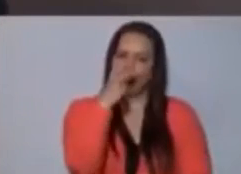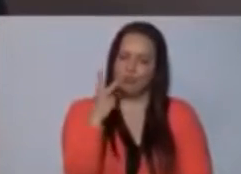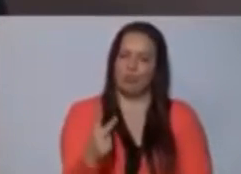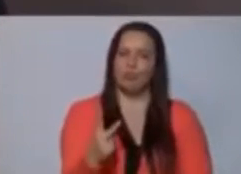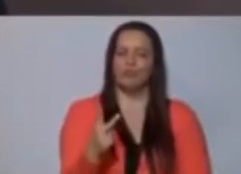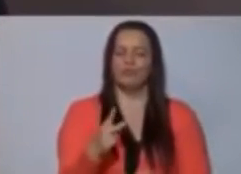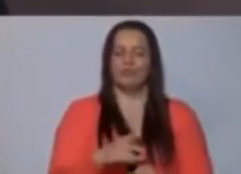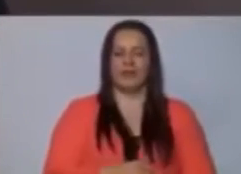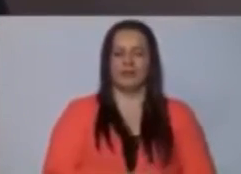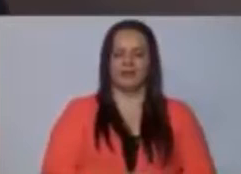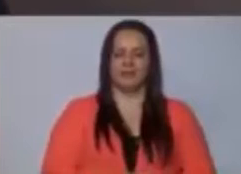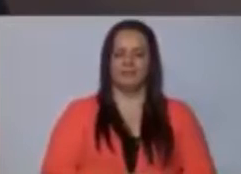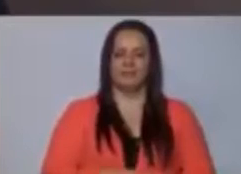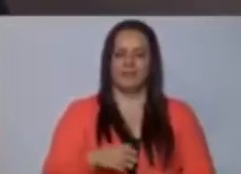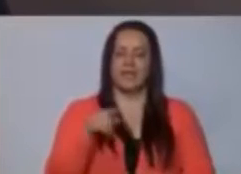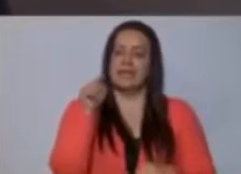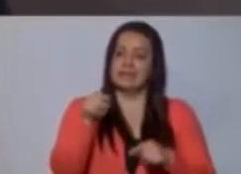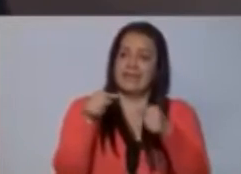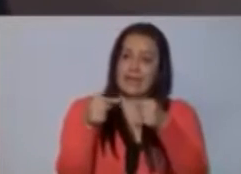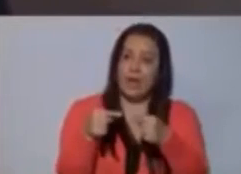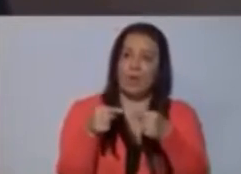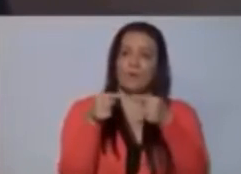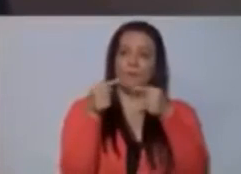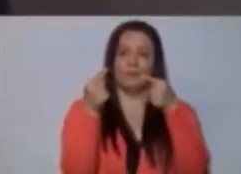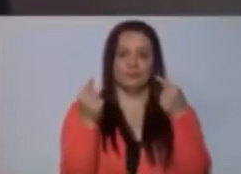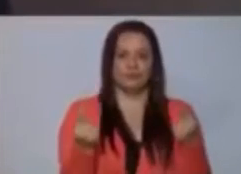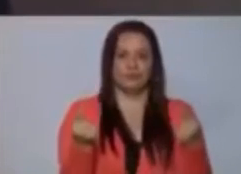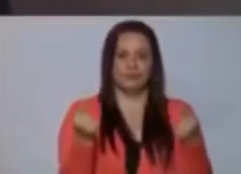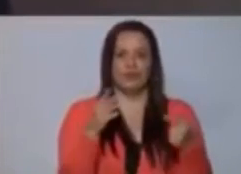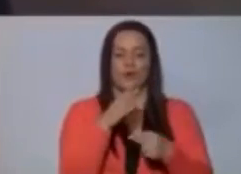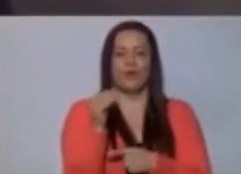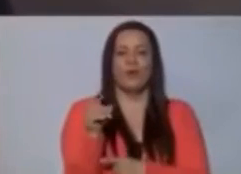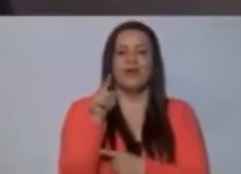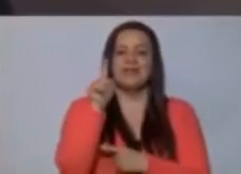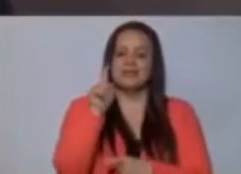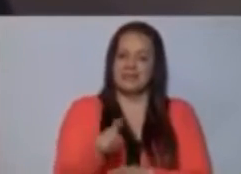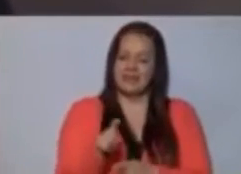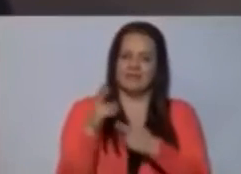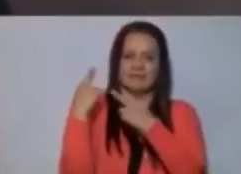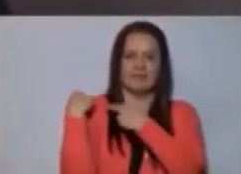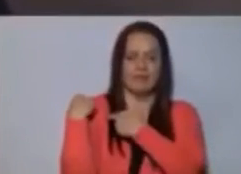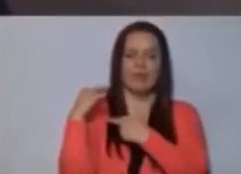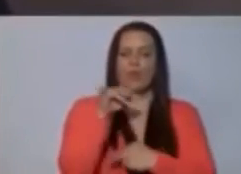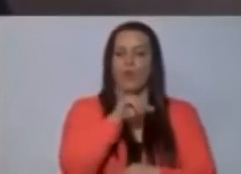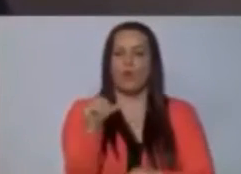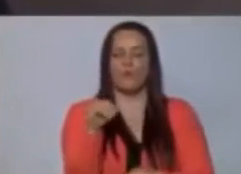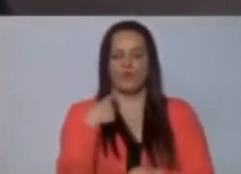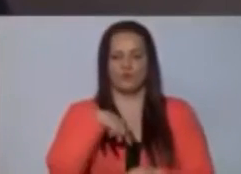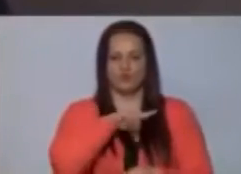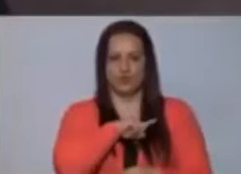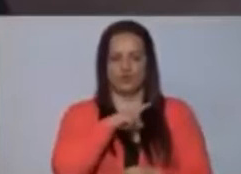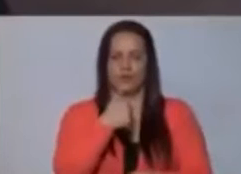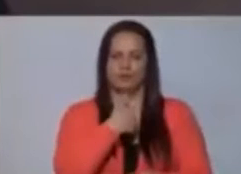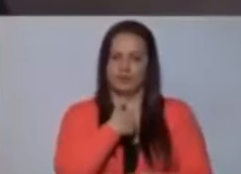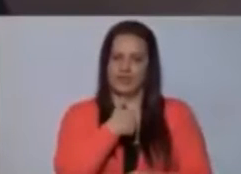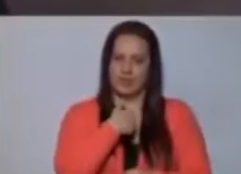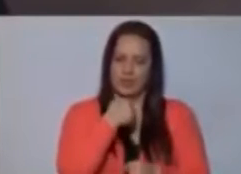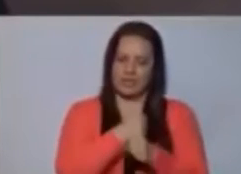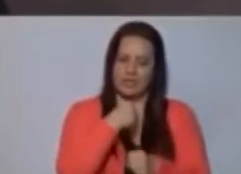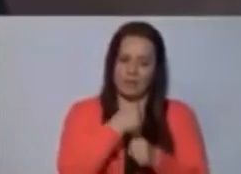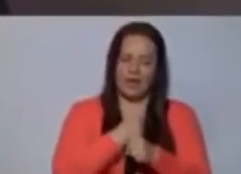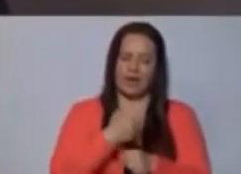de la oposición de ser responsable como hemos sido en los dos años que tenemos para atrás.